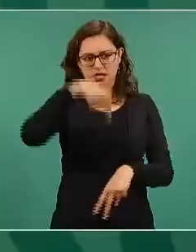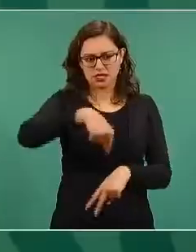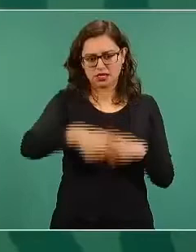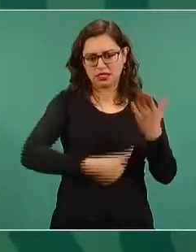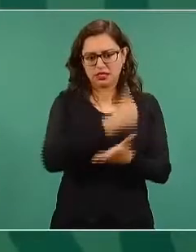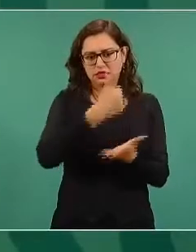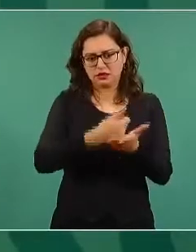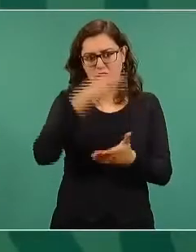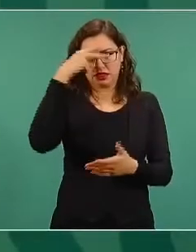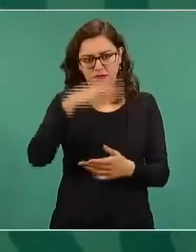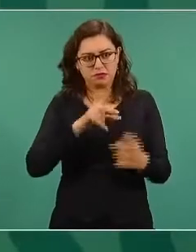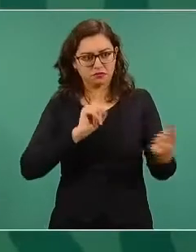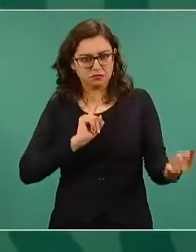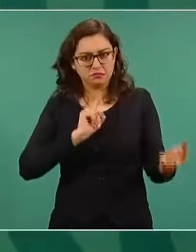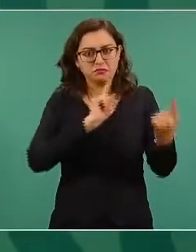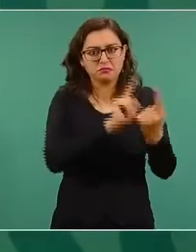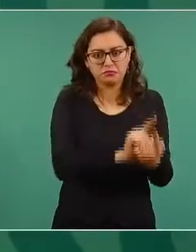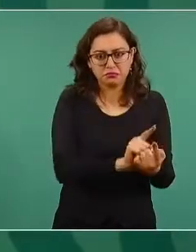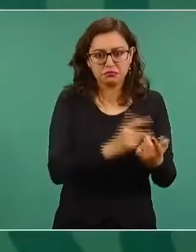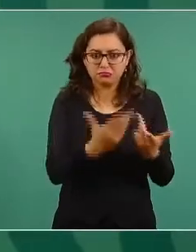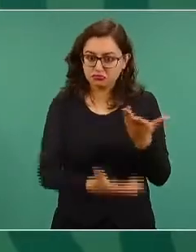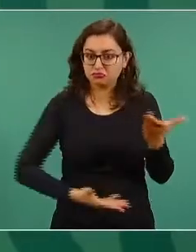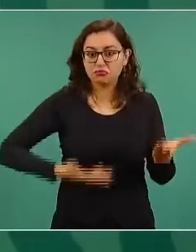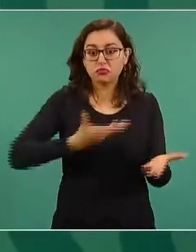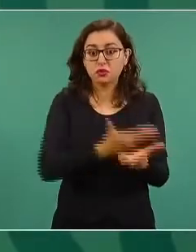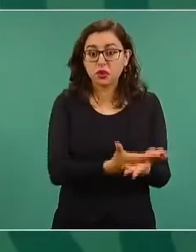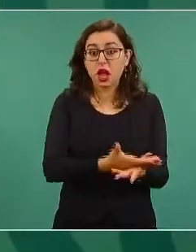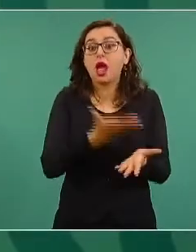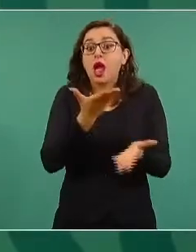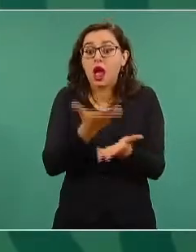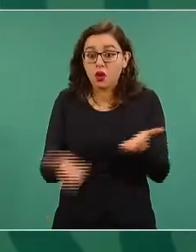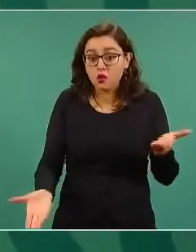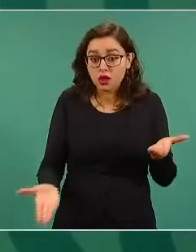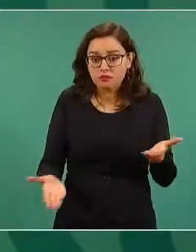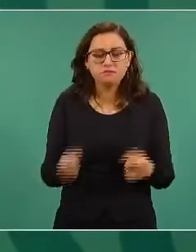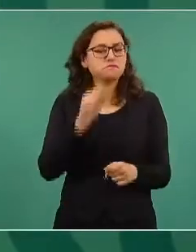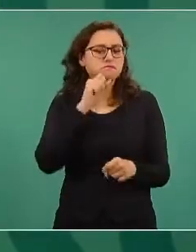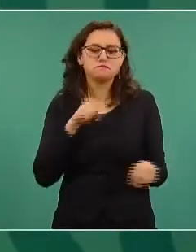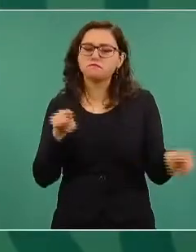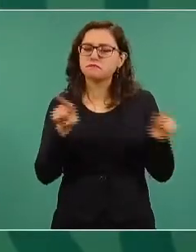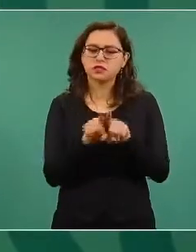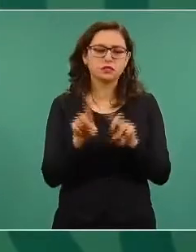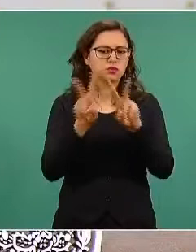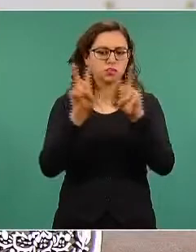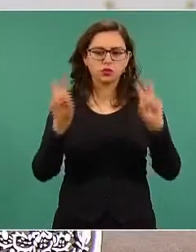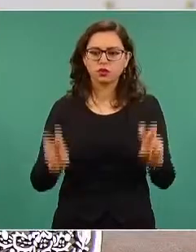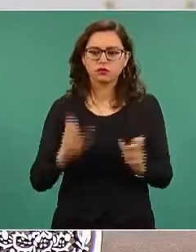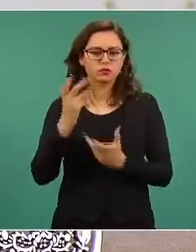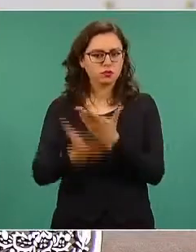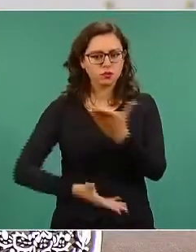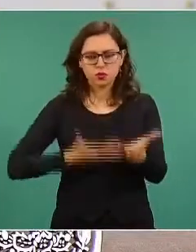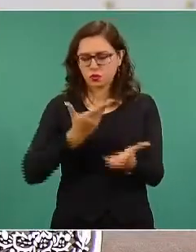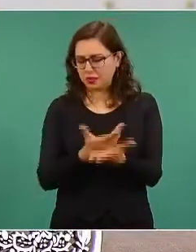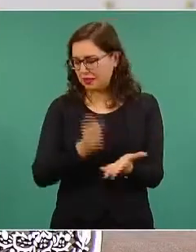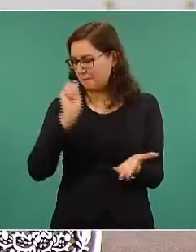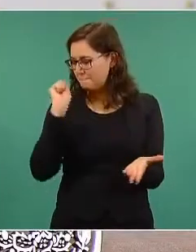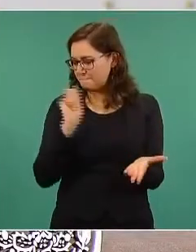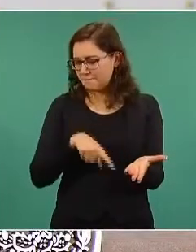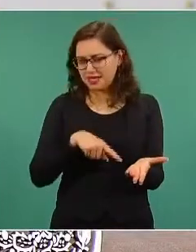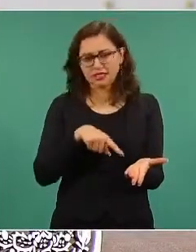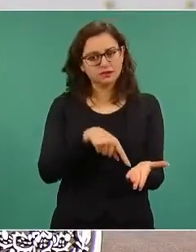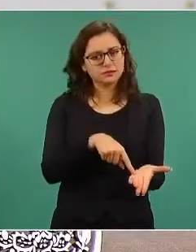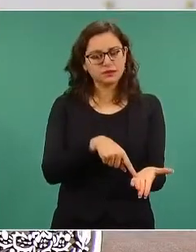Entonces, es el mismo planteamiento. Ahí hablo de que se debe